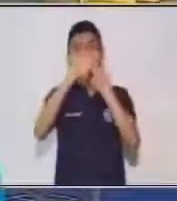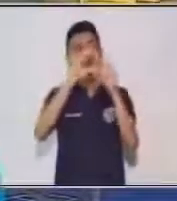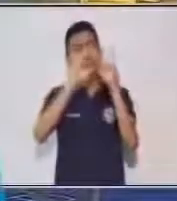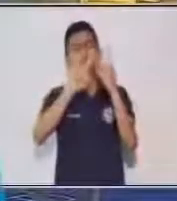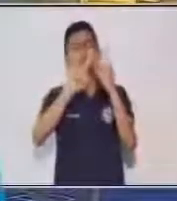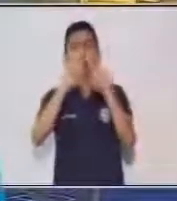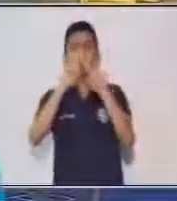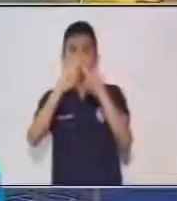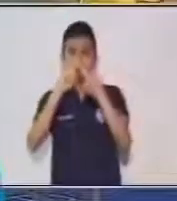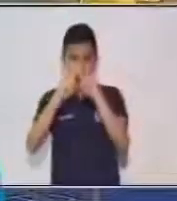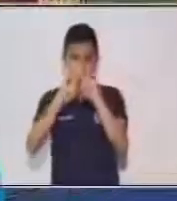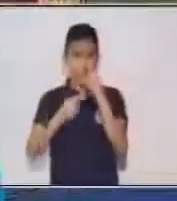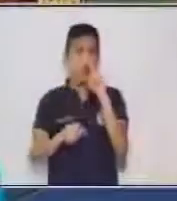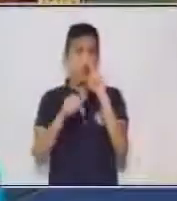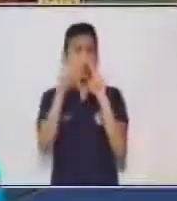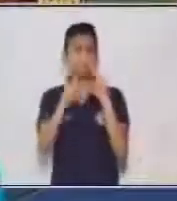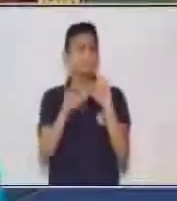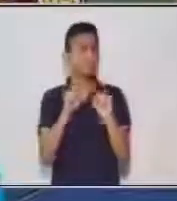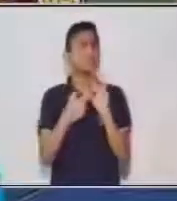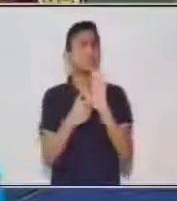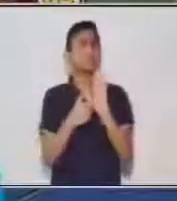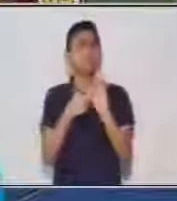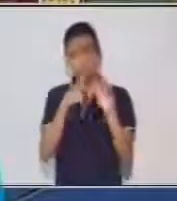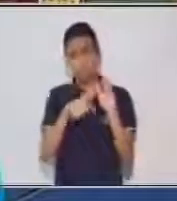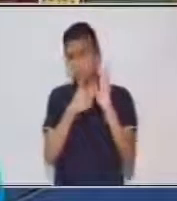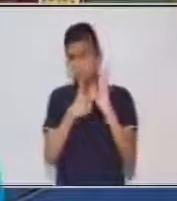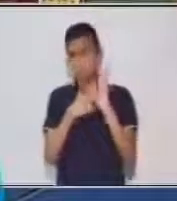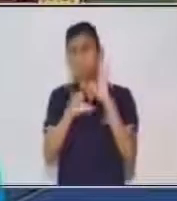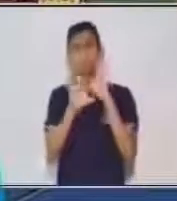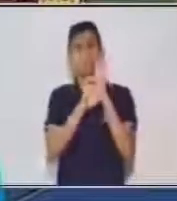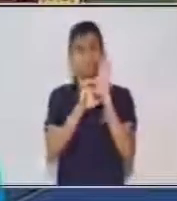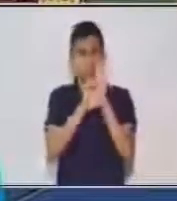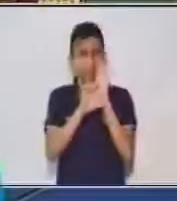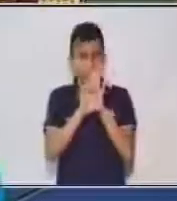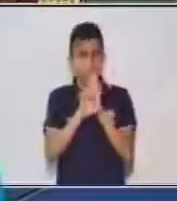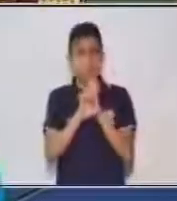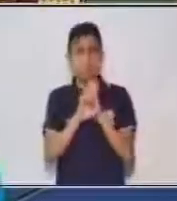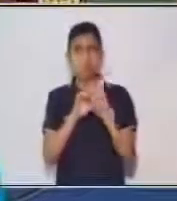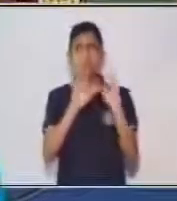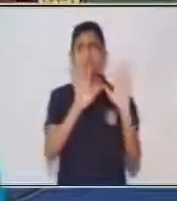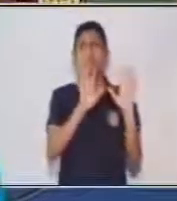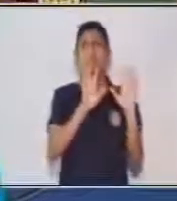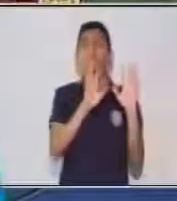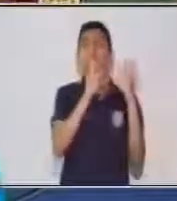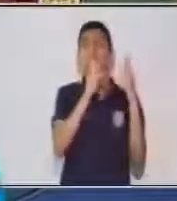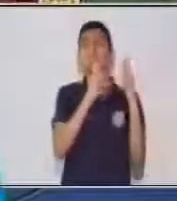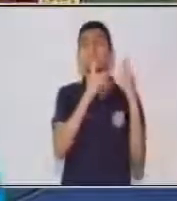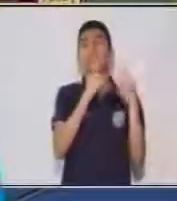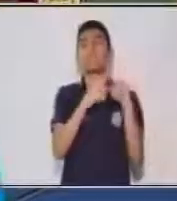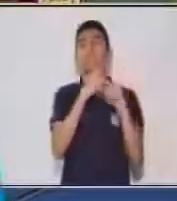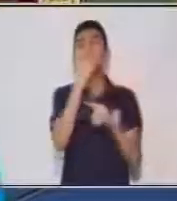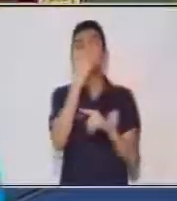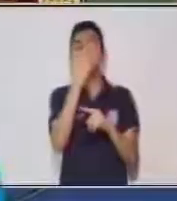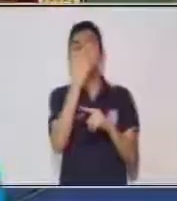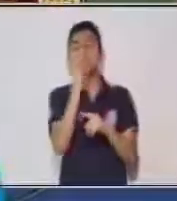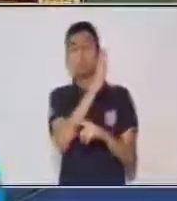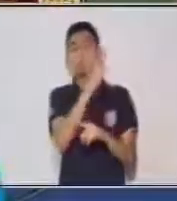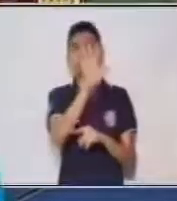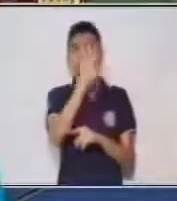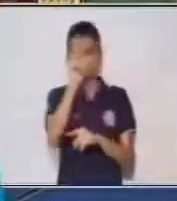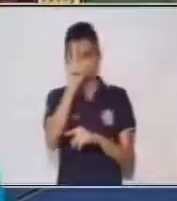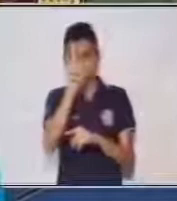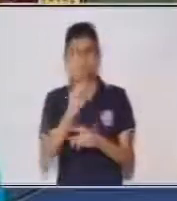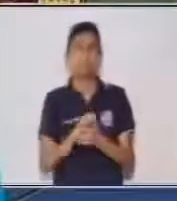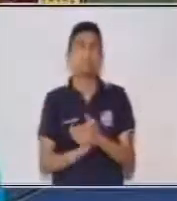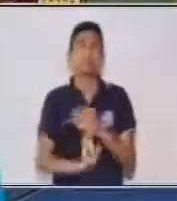multiplicación. Aquí te puedo mostrar unos ejemplos. Diecisiete por tres, cincuenta y uno.